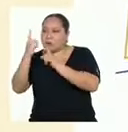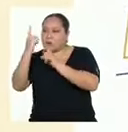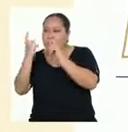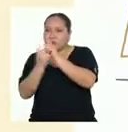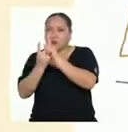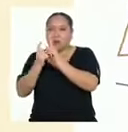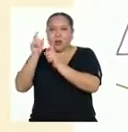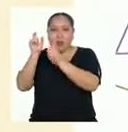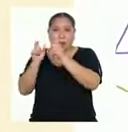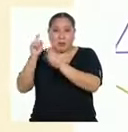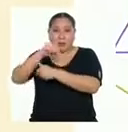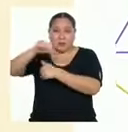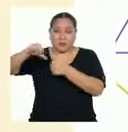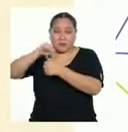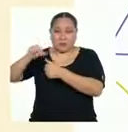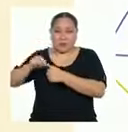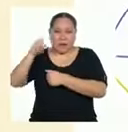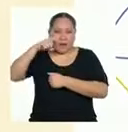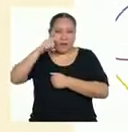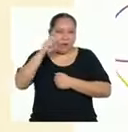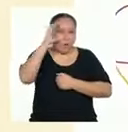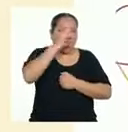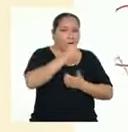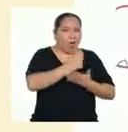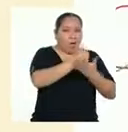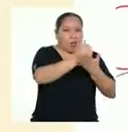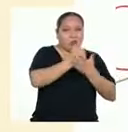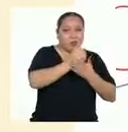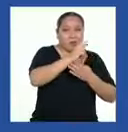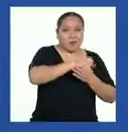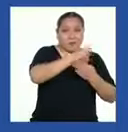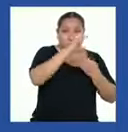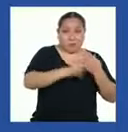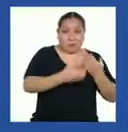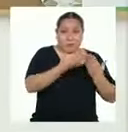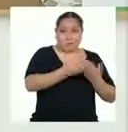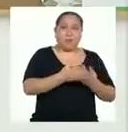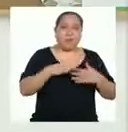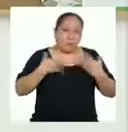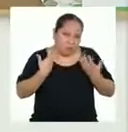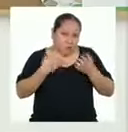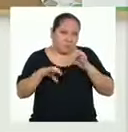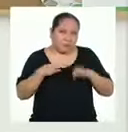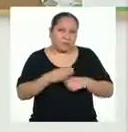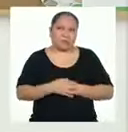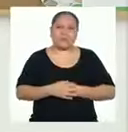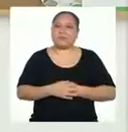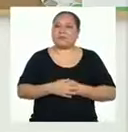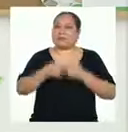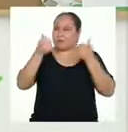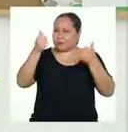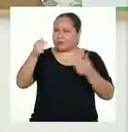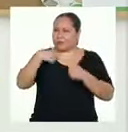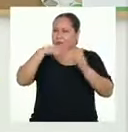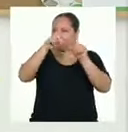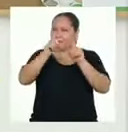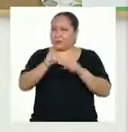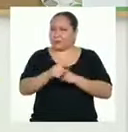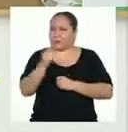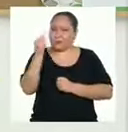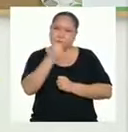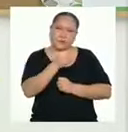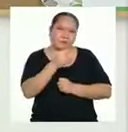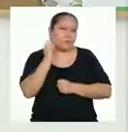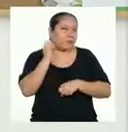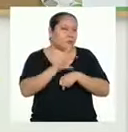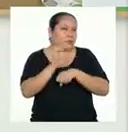a su alrededor necesitan buscar ayuda en especialistas, pueden hacerlo. Muy bien. Te pregunto, ¿qué observas